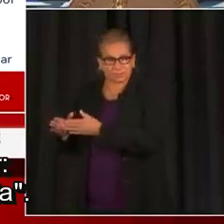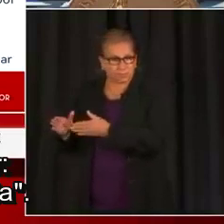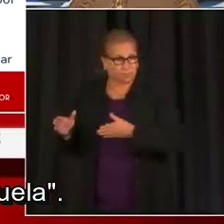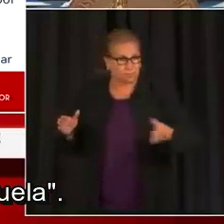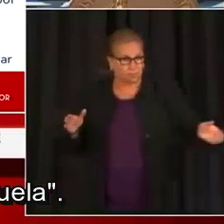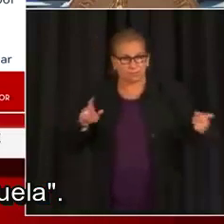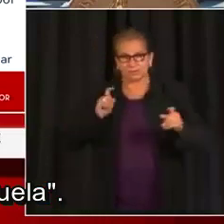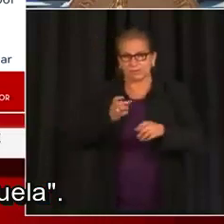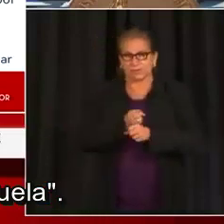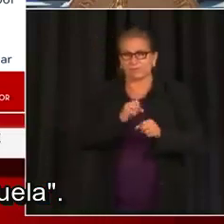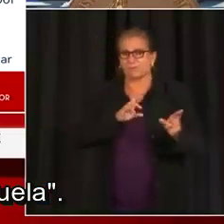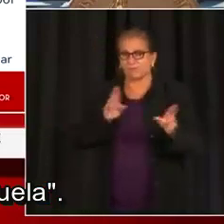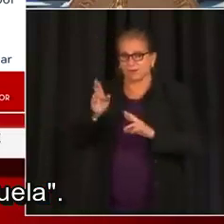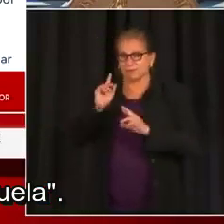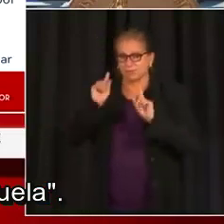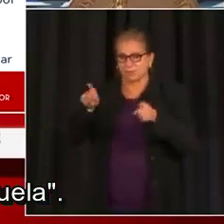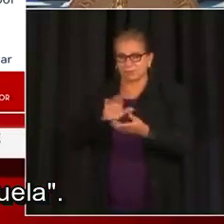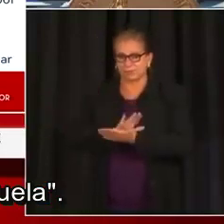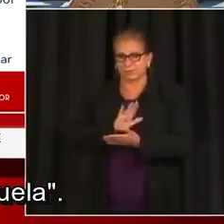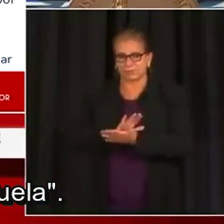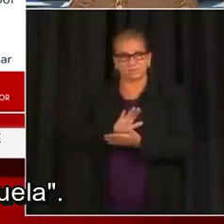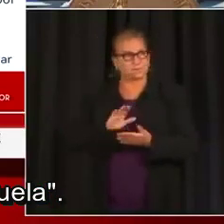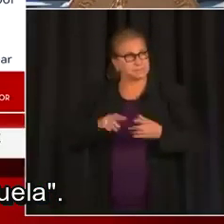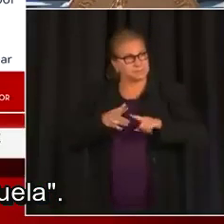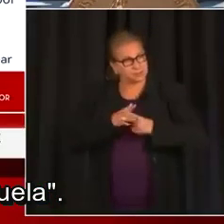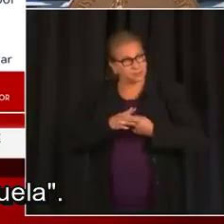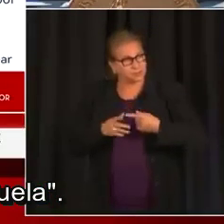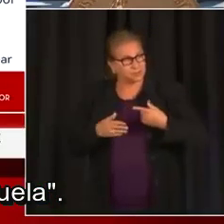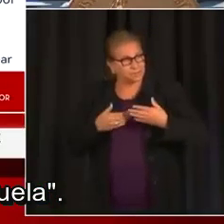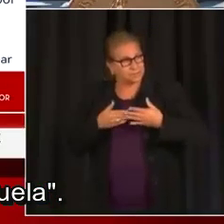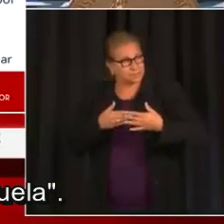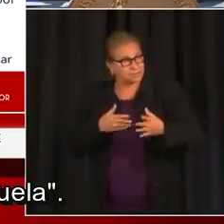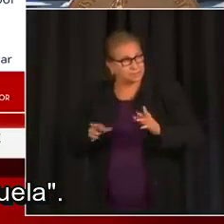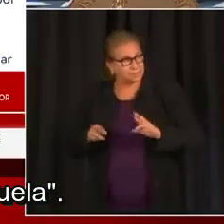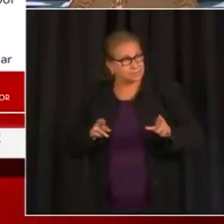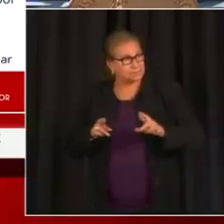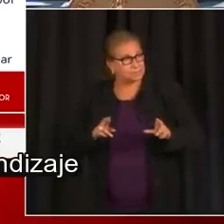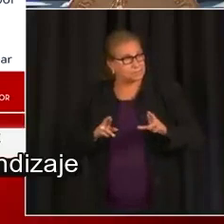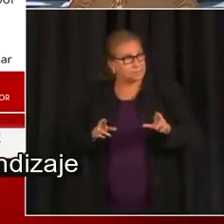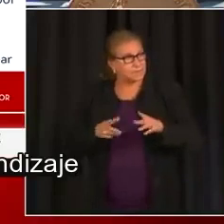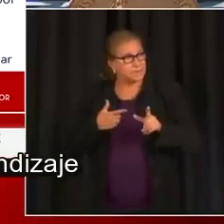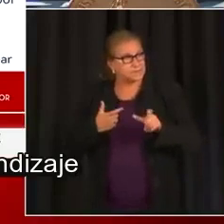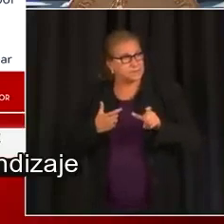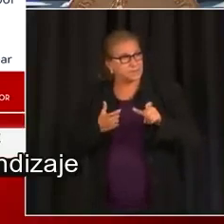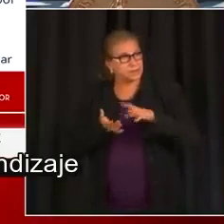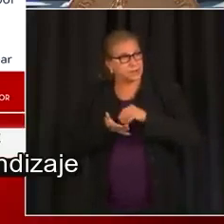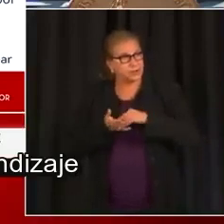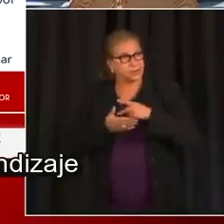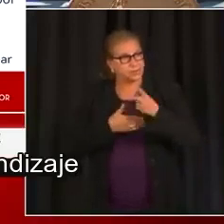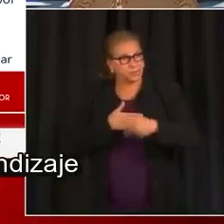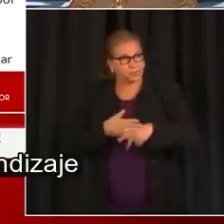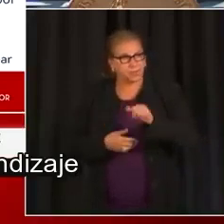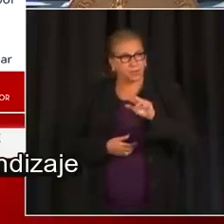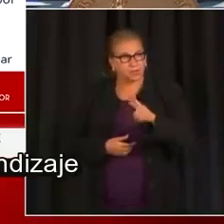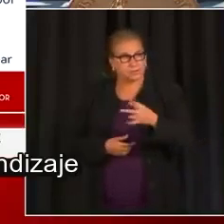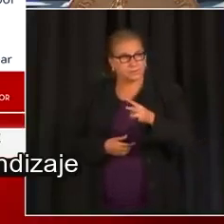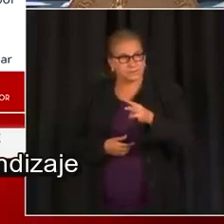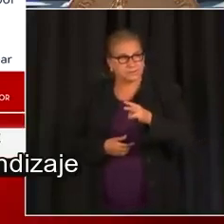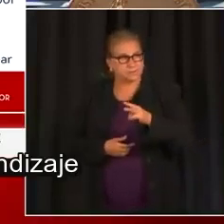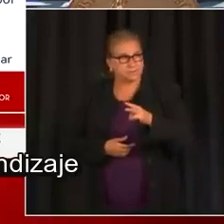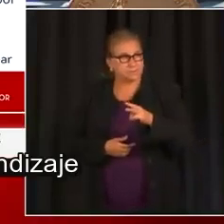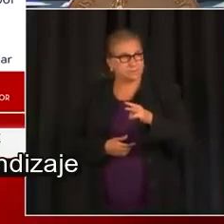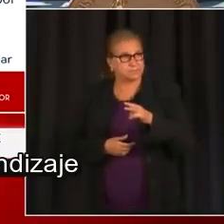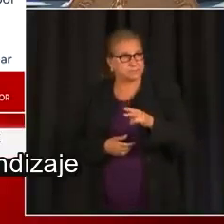para la escuela. La siguiente semana vamos a preparar a los niños para la escuela. El 17 de agosto vamos a acelerar el